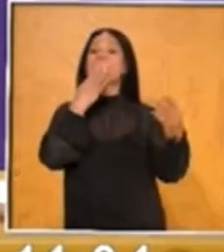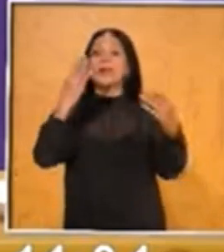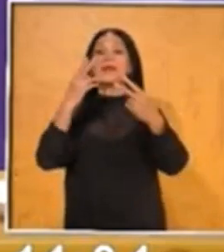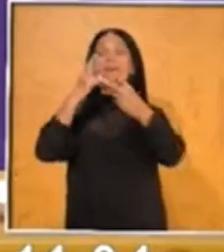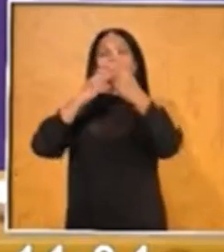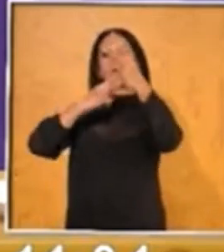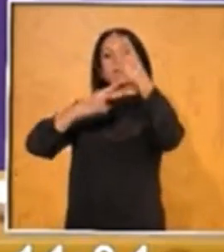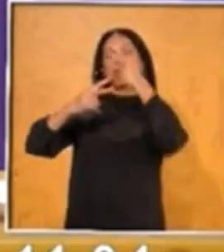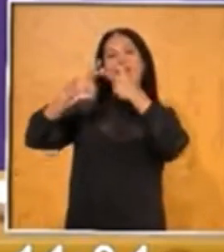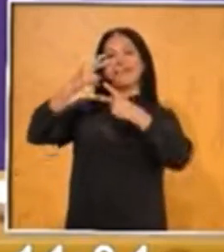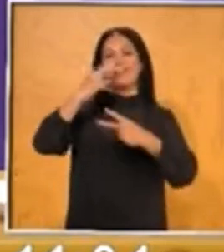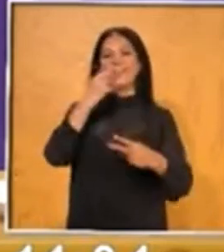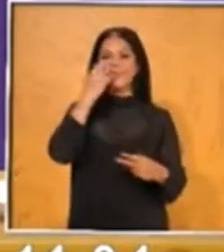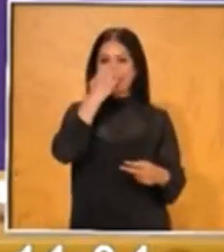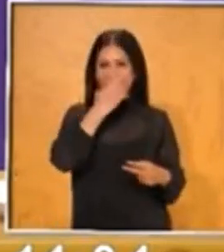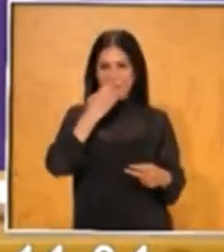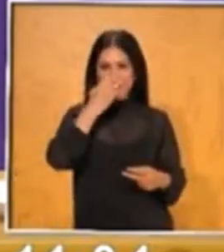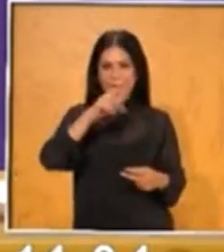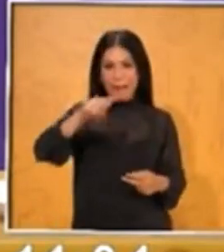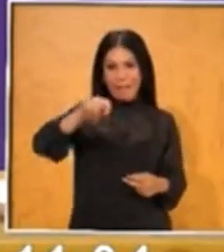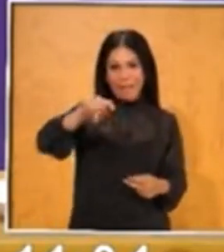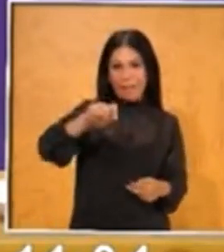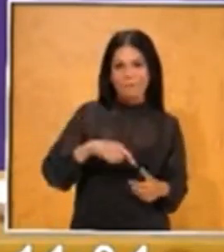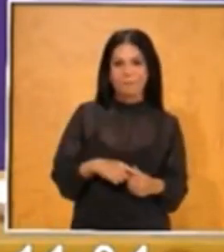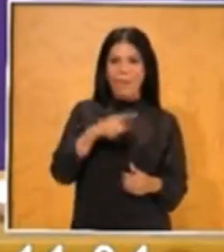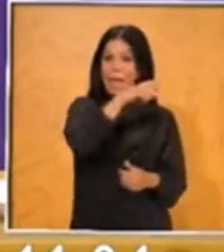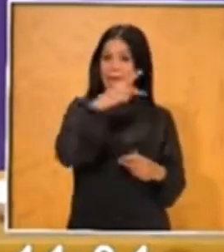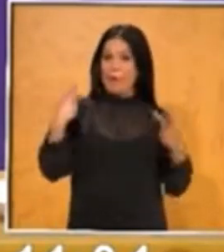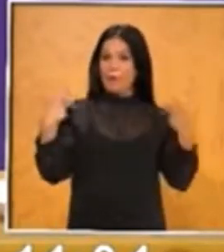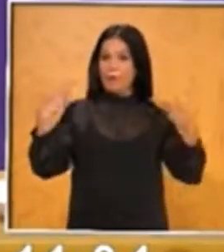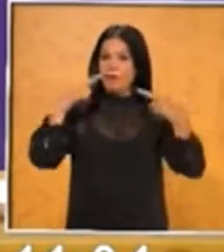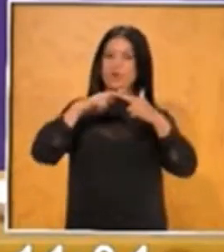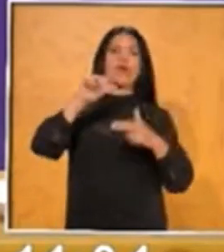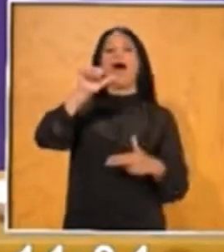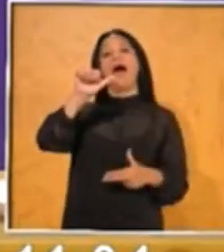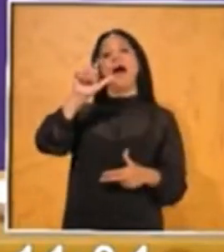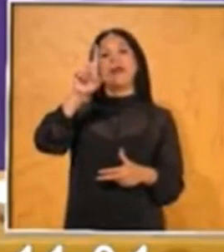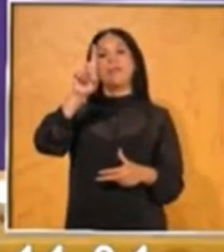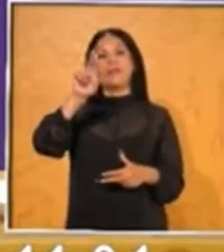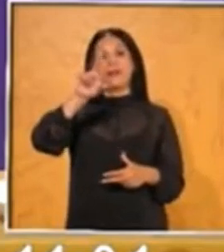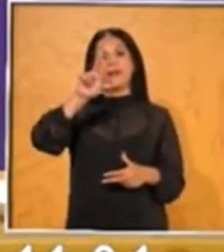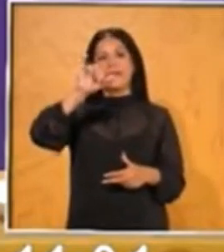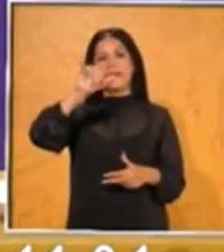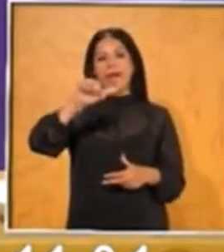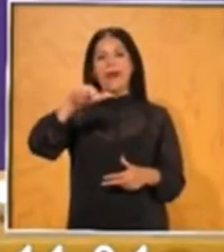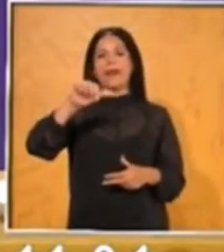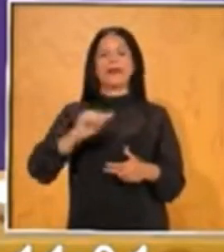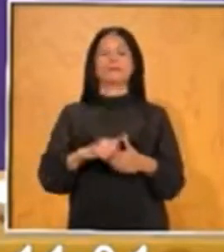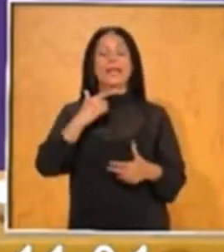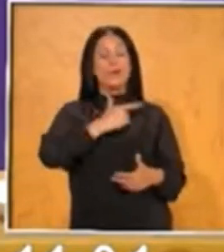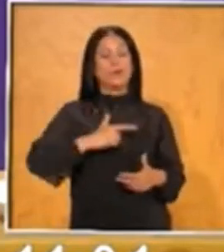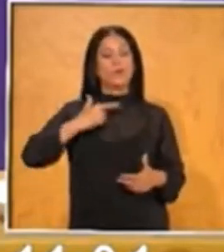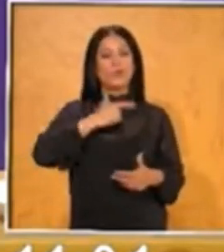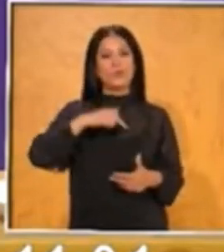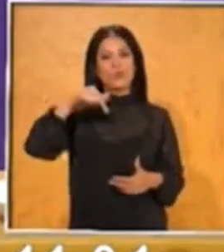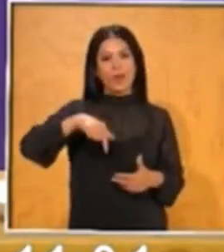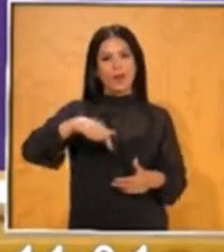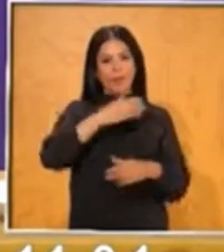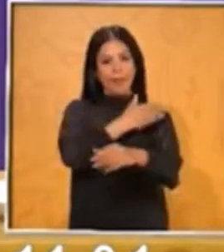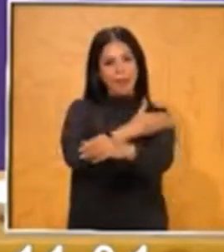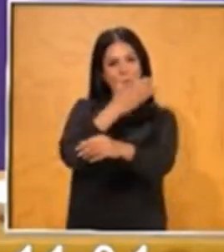A Escuela TV. Yo soy la maestra Adriana y me da mucho gusto estarlos acompañando en la clase de matemáticas.